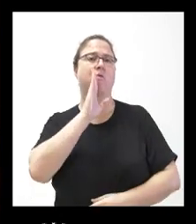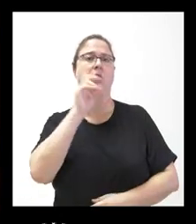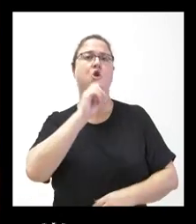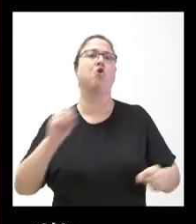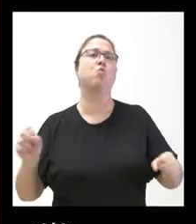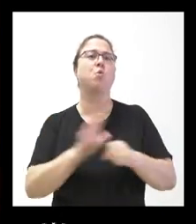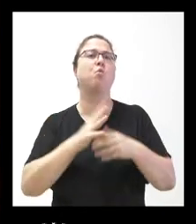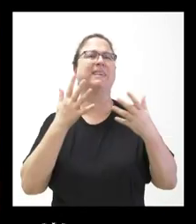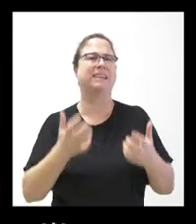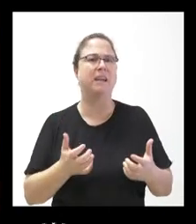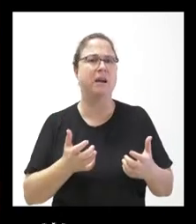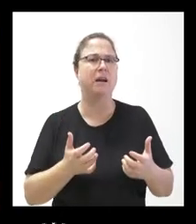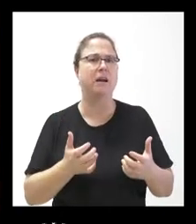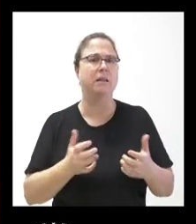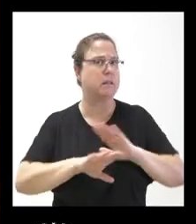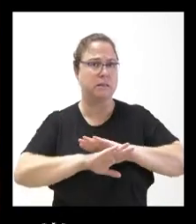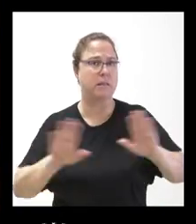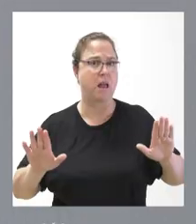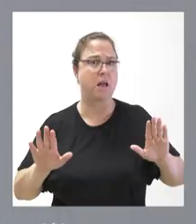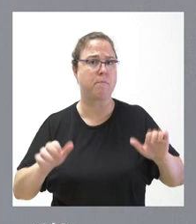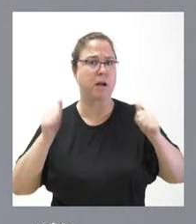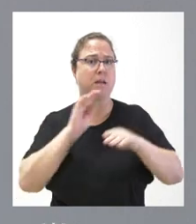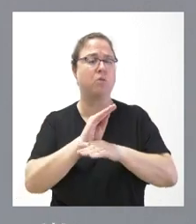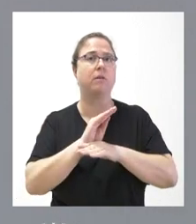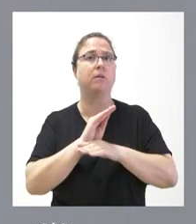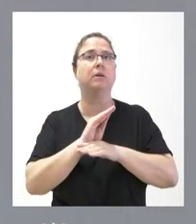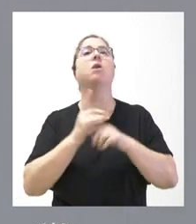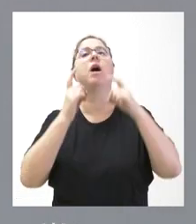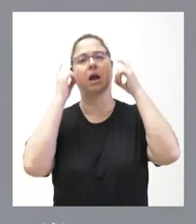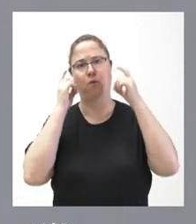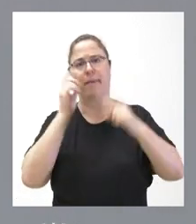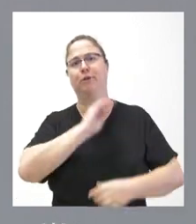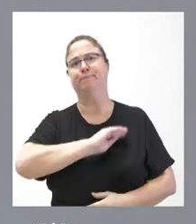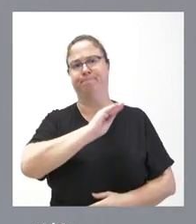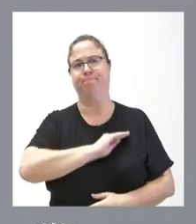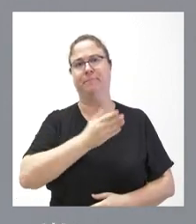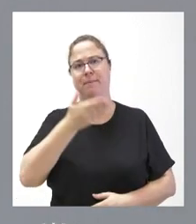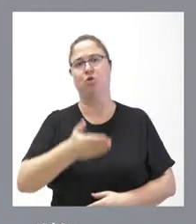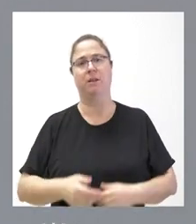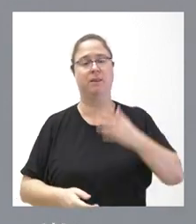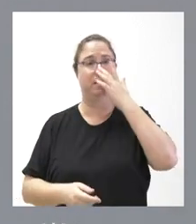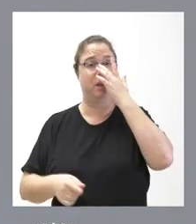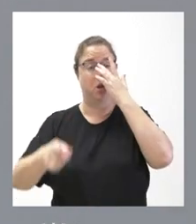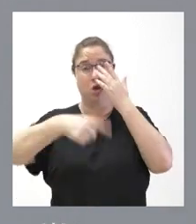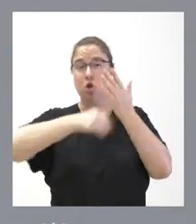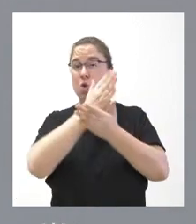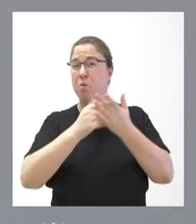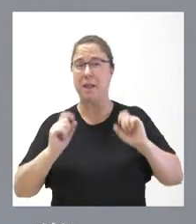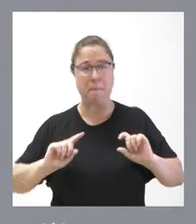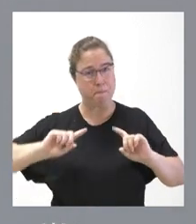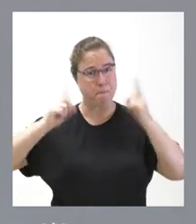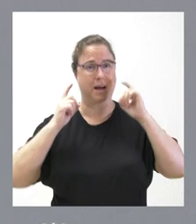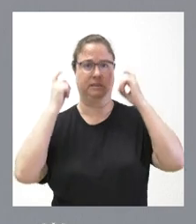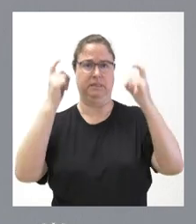sequía. ¿Eso es todo ya en ayudas? Hemos hecho un esfuerzo muy importante y, le diría más, somos la comunidad autónoma que ha hecho más esfuerzo